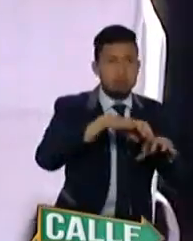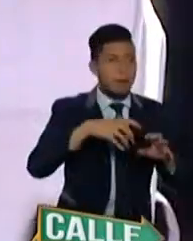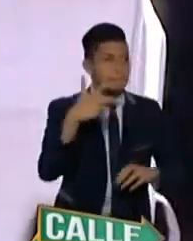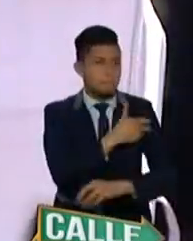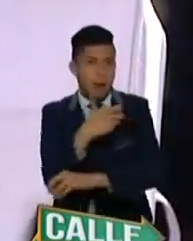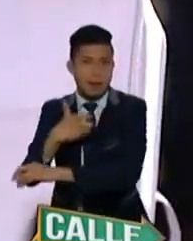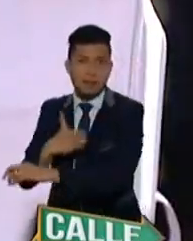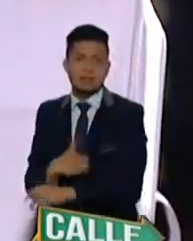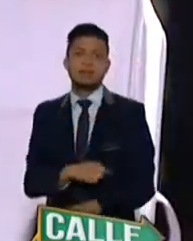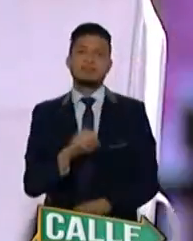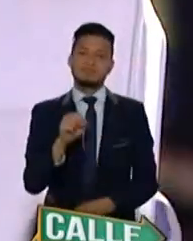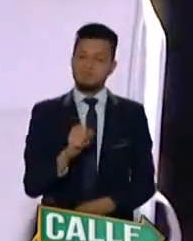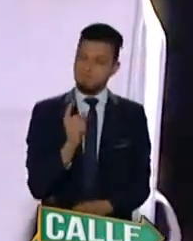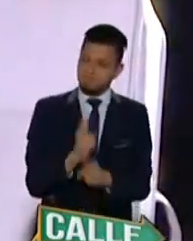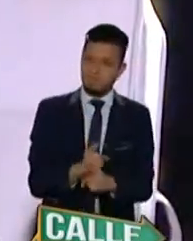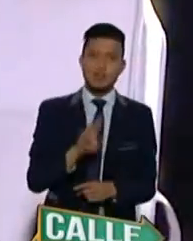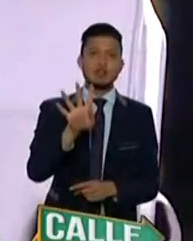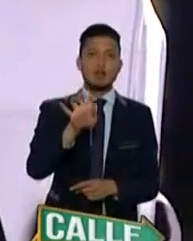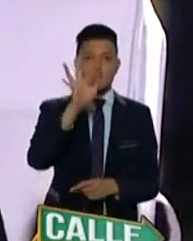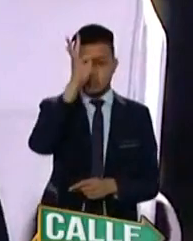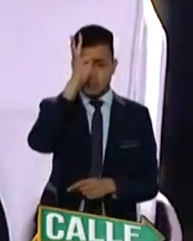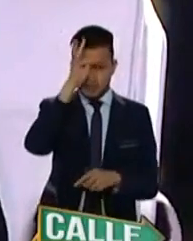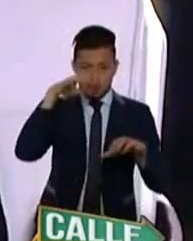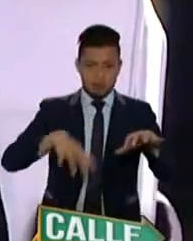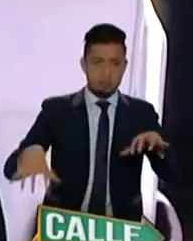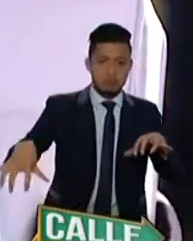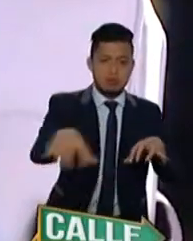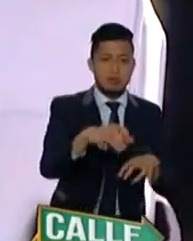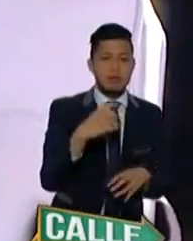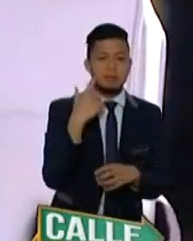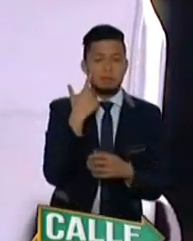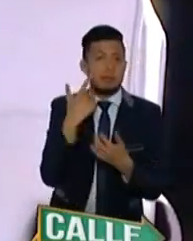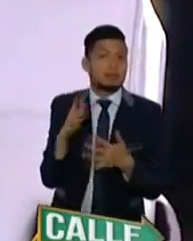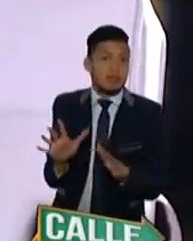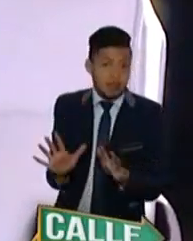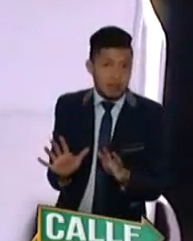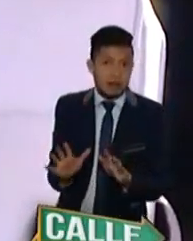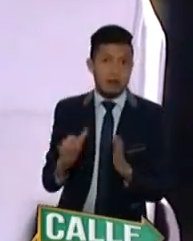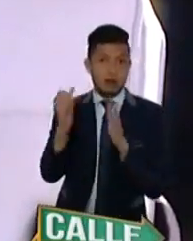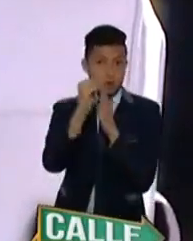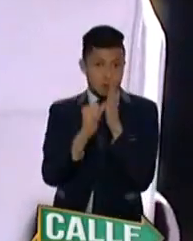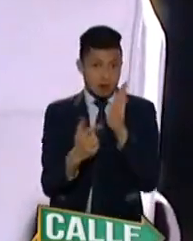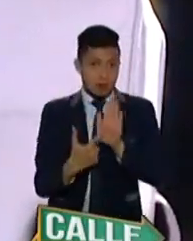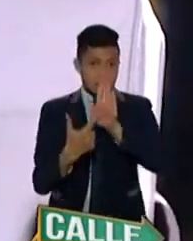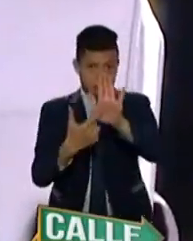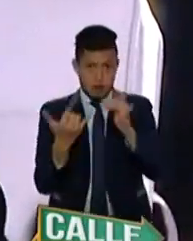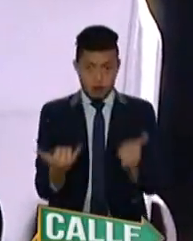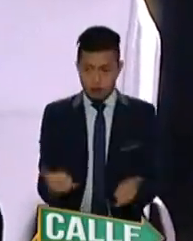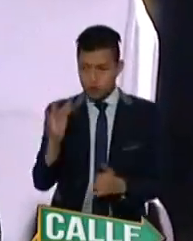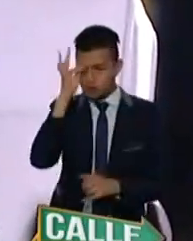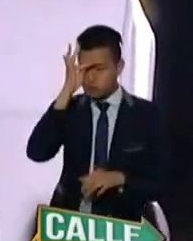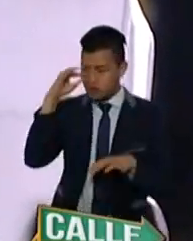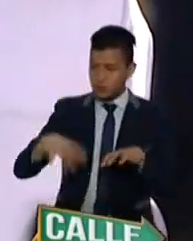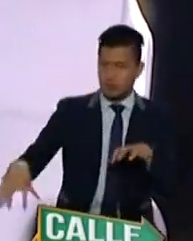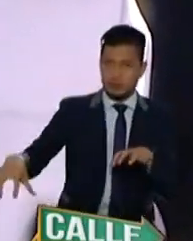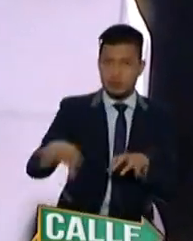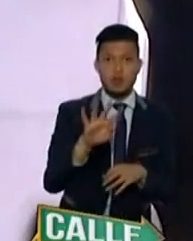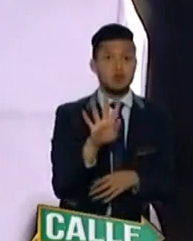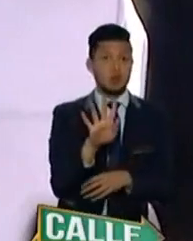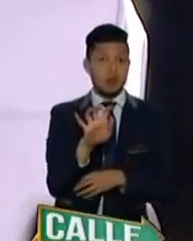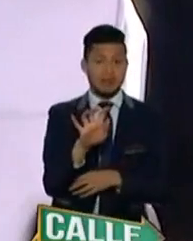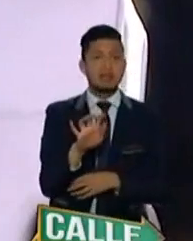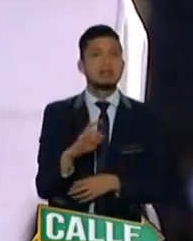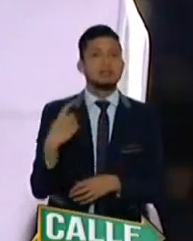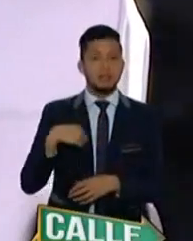es, nueve hospitales, Isa, nueve hospitales. Vamos a hacer revista para cerrar el programa en los nueve hospitales. Tenemos, vamos a hacer